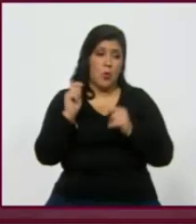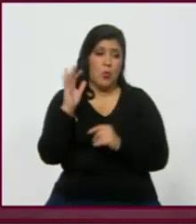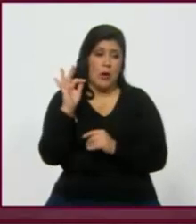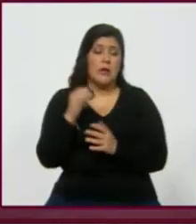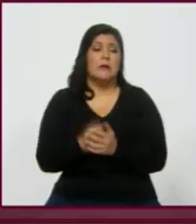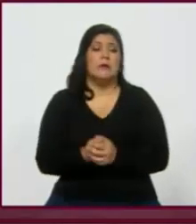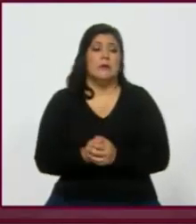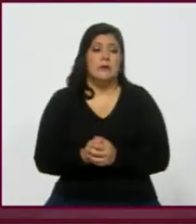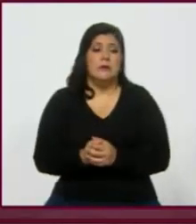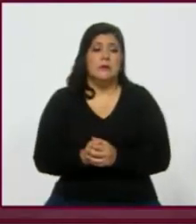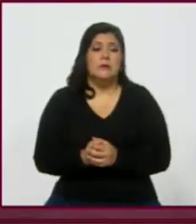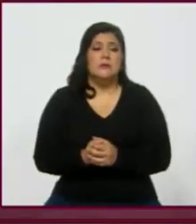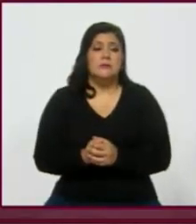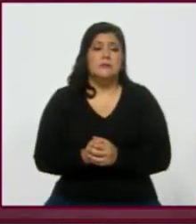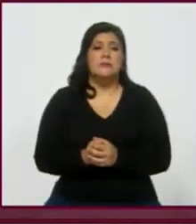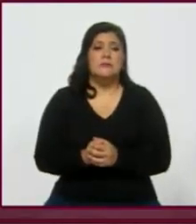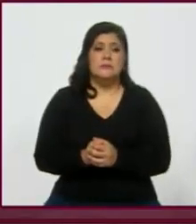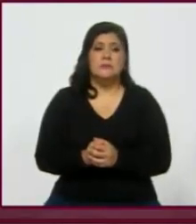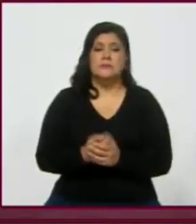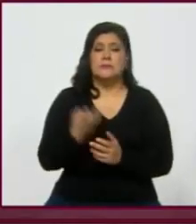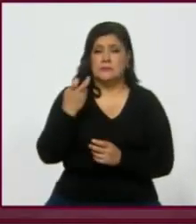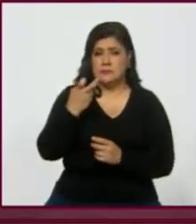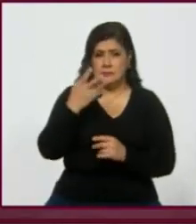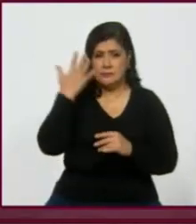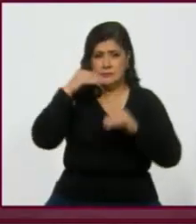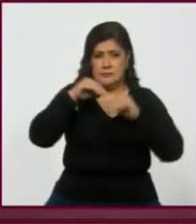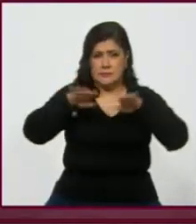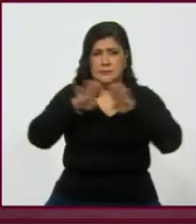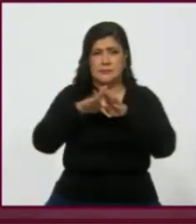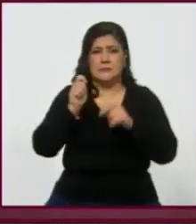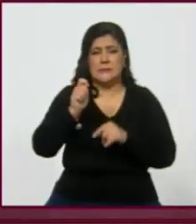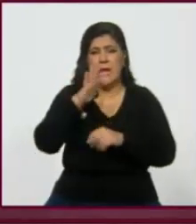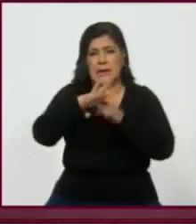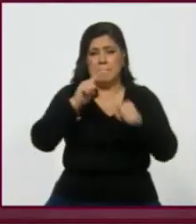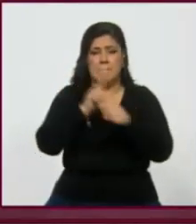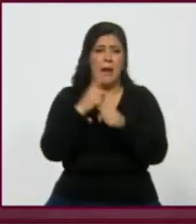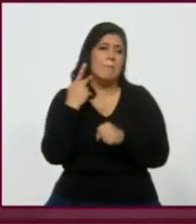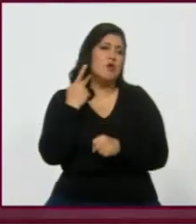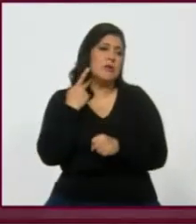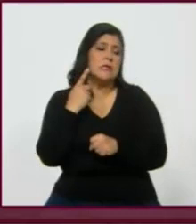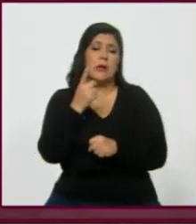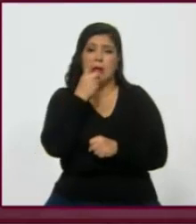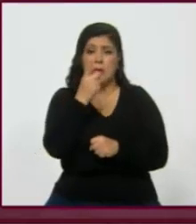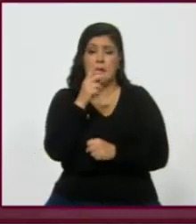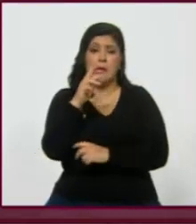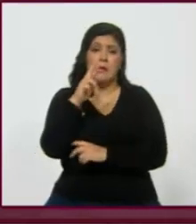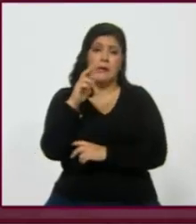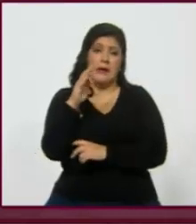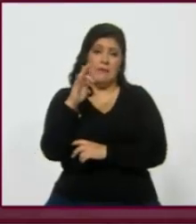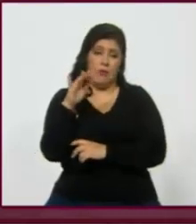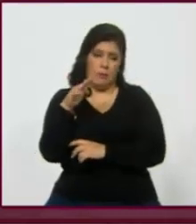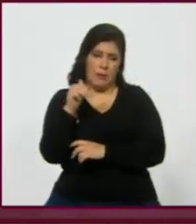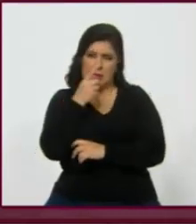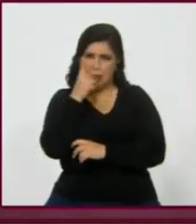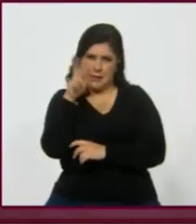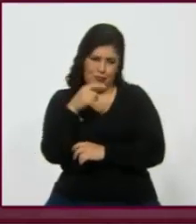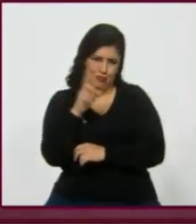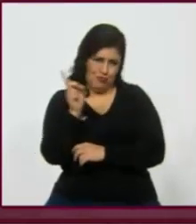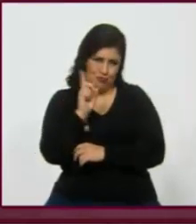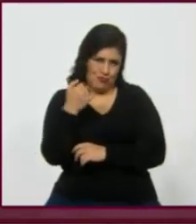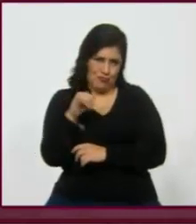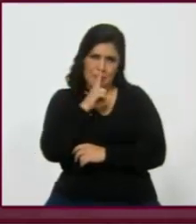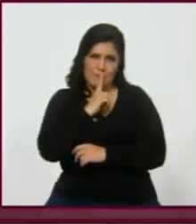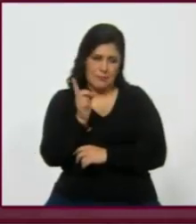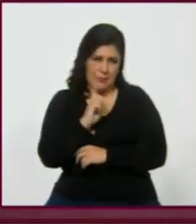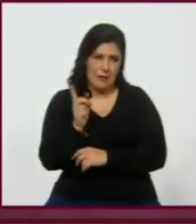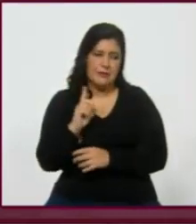un... Esto lo publicó Animal Político y Reforma dice que... No es cierto. Que no es cierto. Exacto. Este,